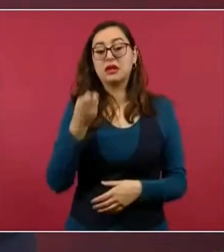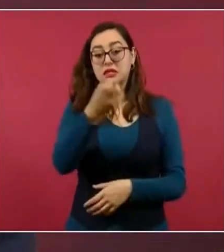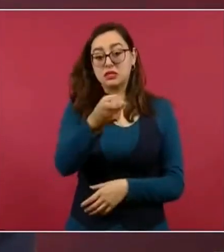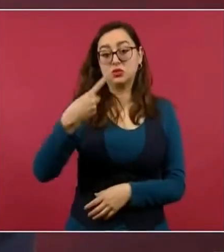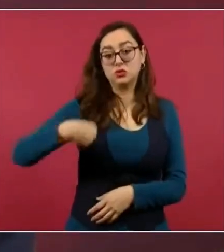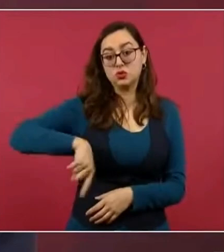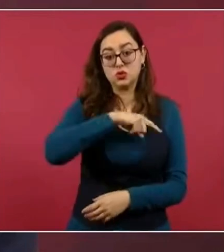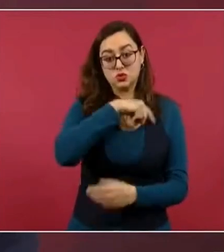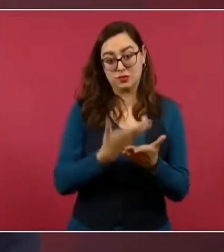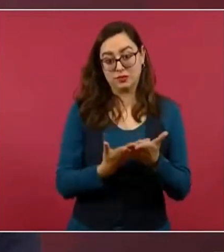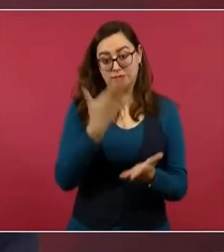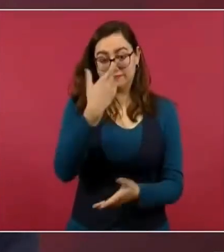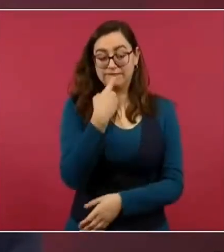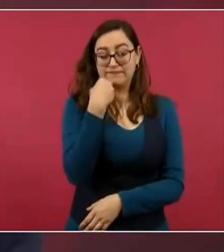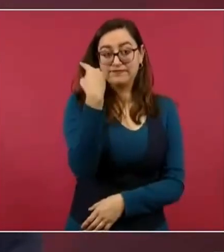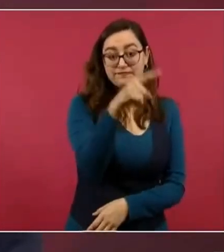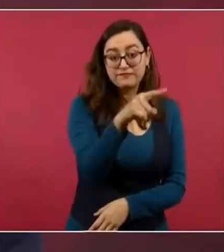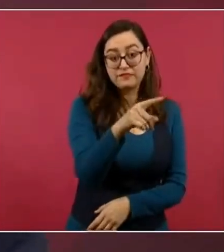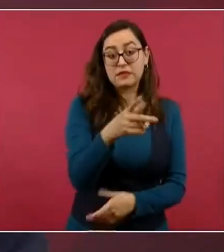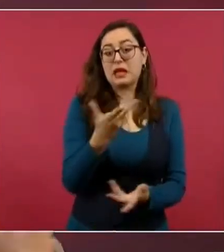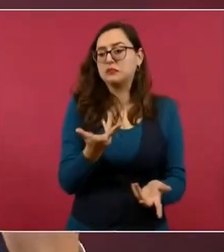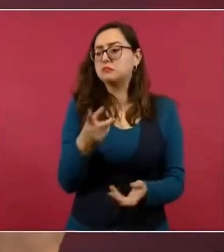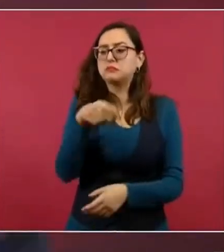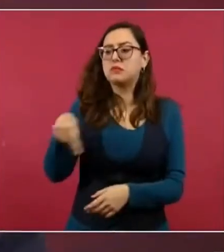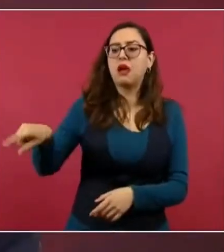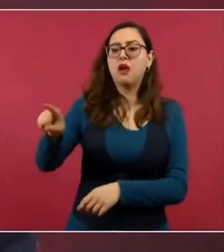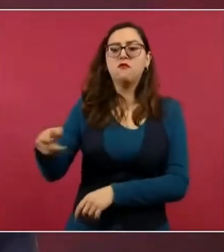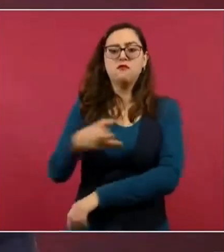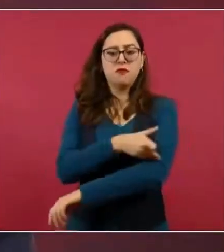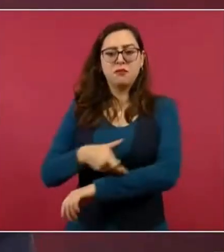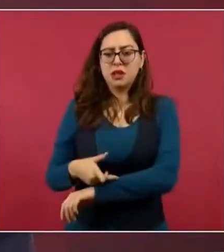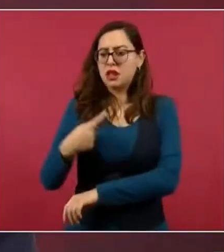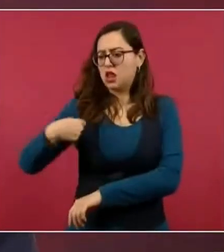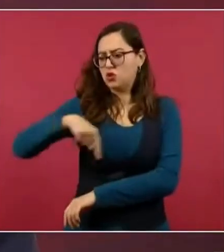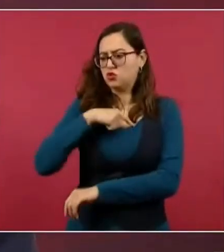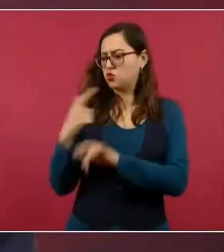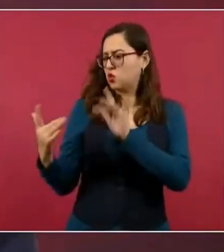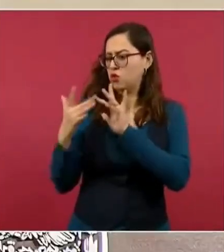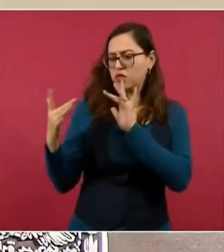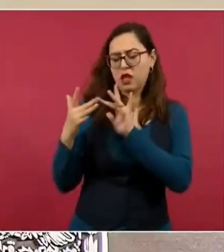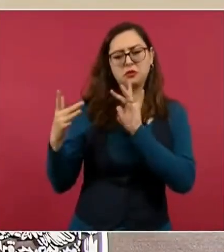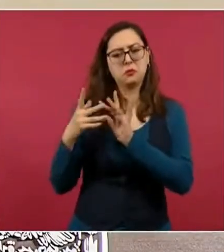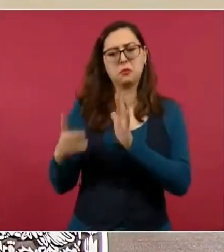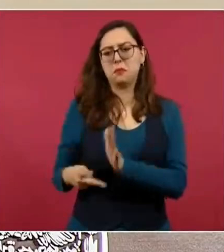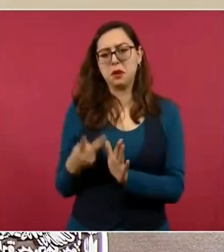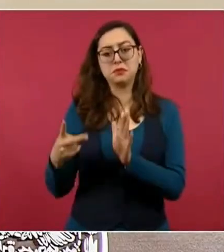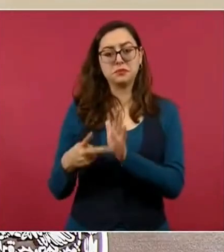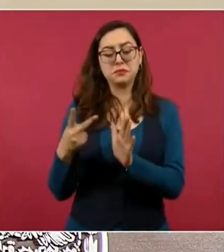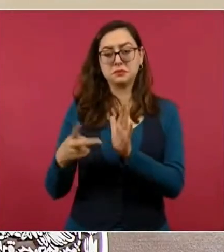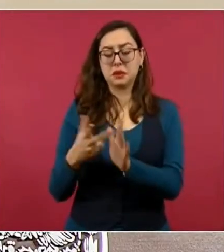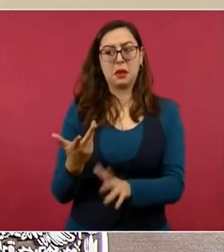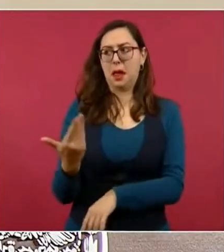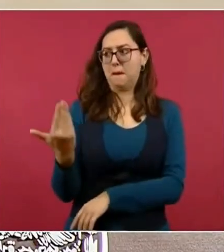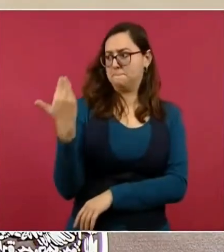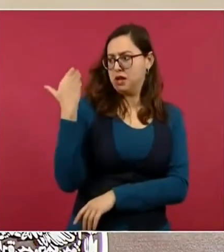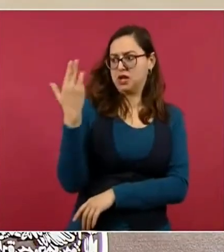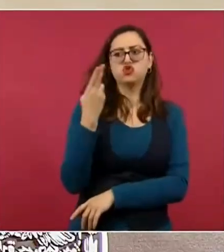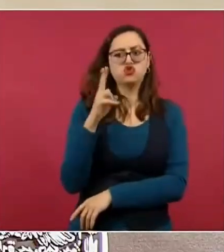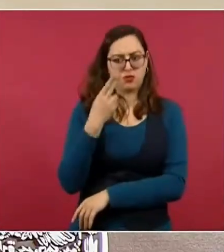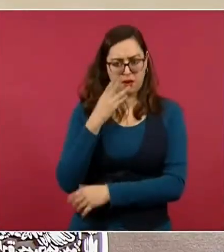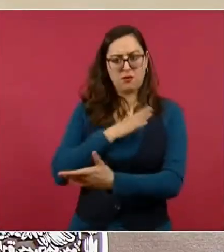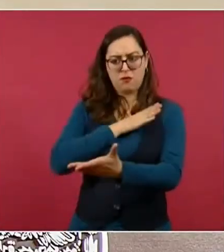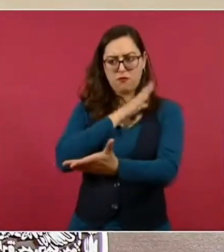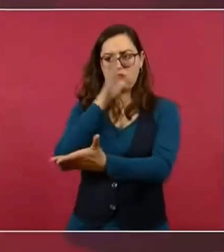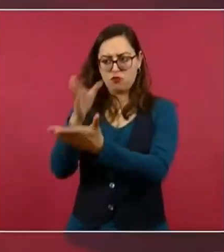mamás de los niños y de las niñas de ABC. Hace apenas recientemente, en noviembre, estuve allá en Hermosillo con ellas. Nos